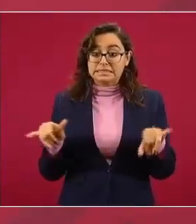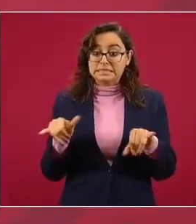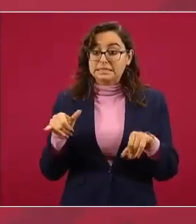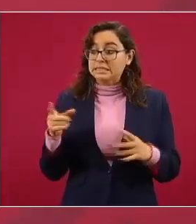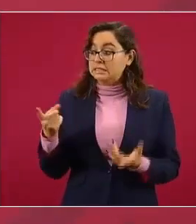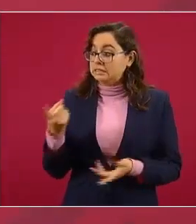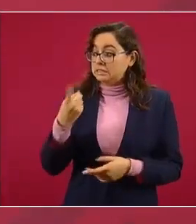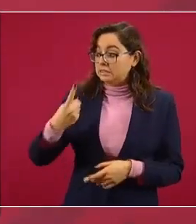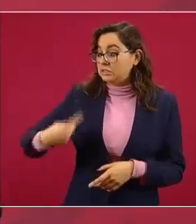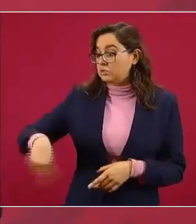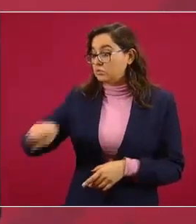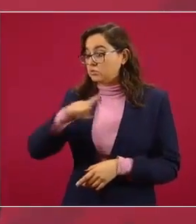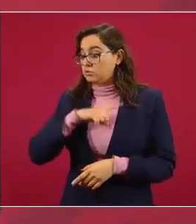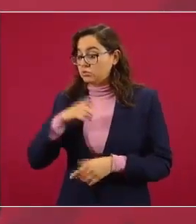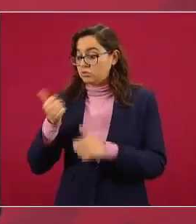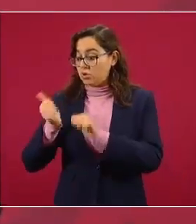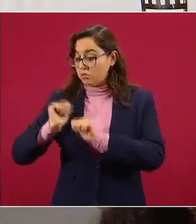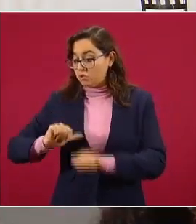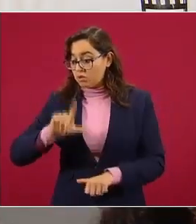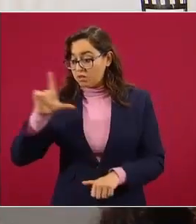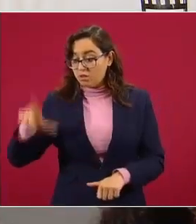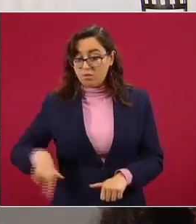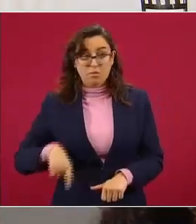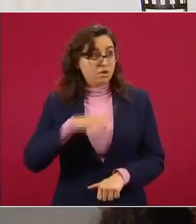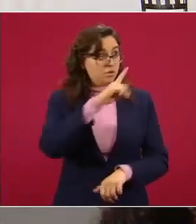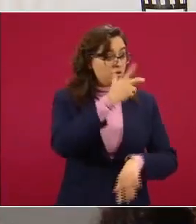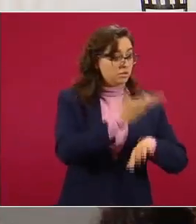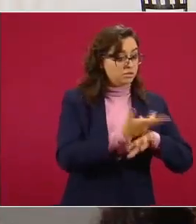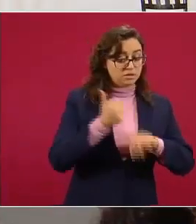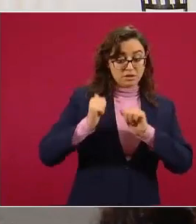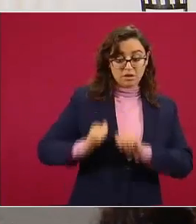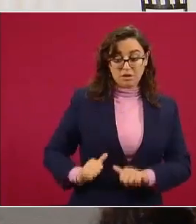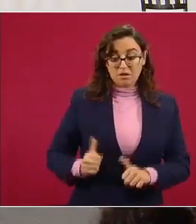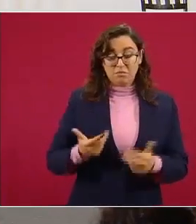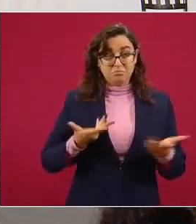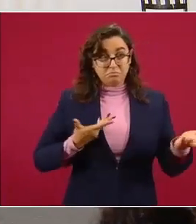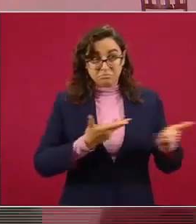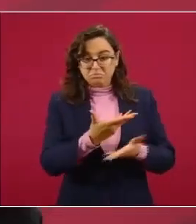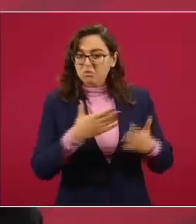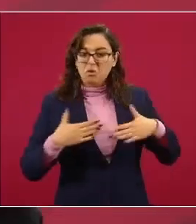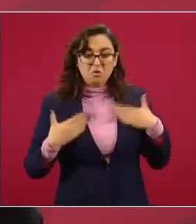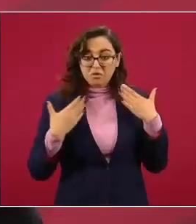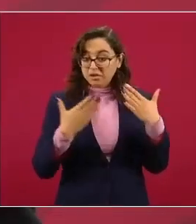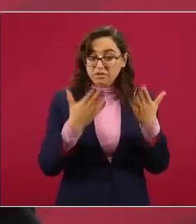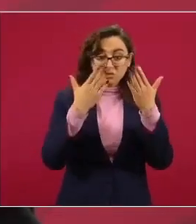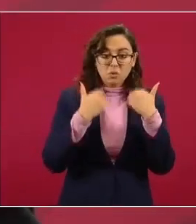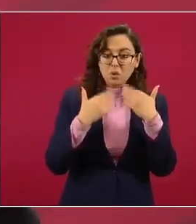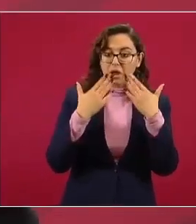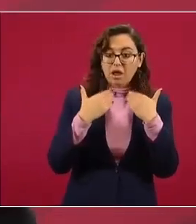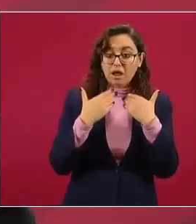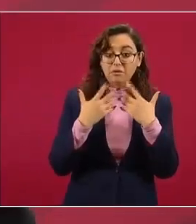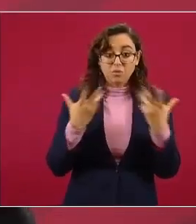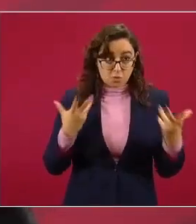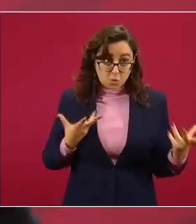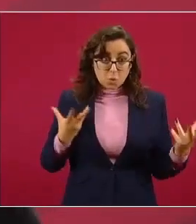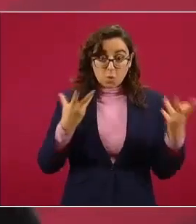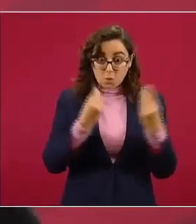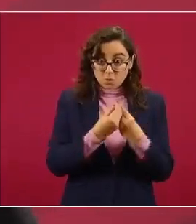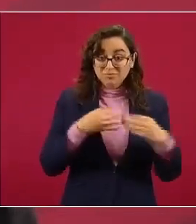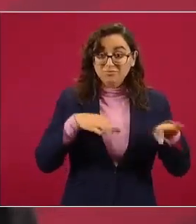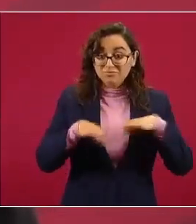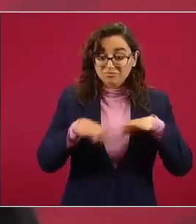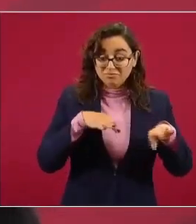los funcionarios de los Estados Unidos es muy difícil por no decir casi imposible llevar a cabo una lucha eficaz en contra del crimen